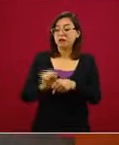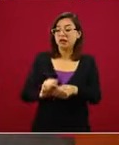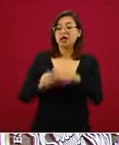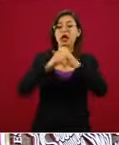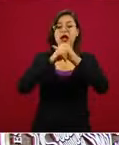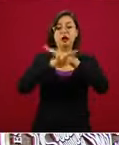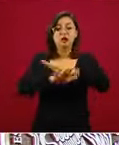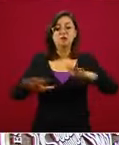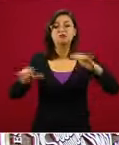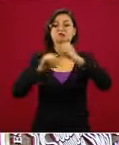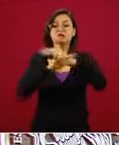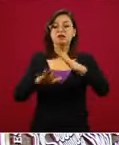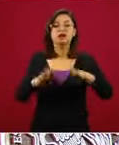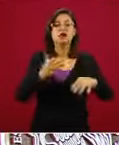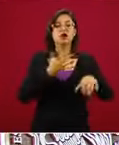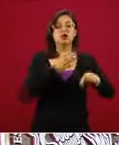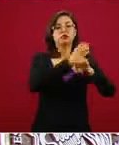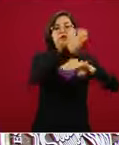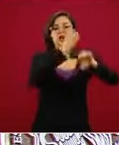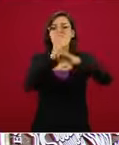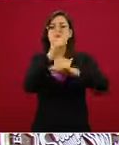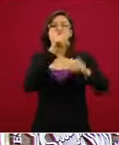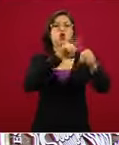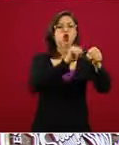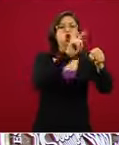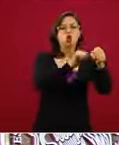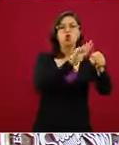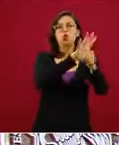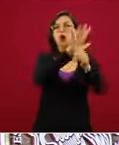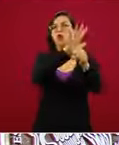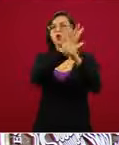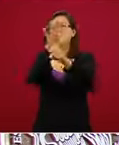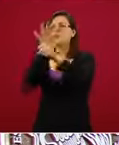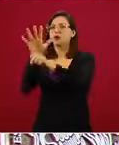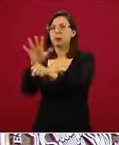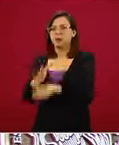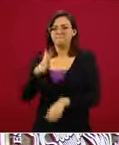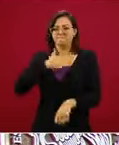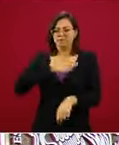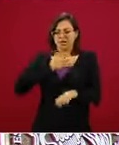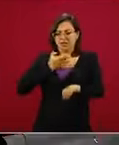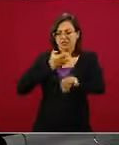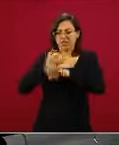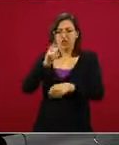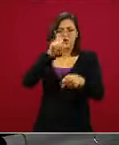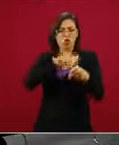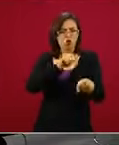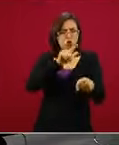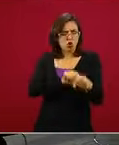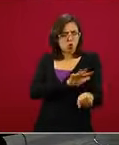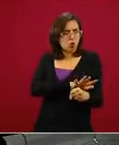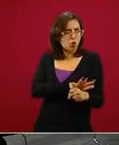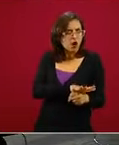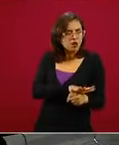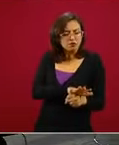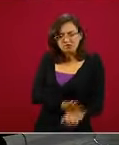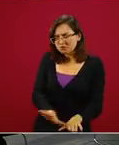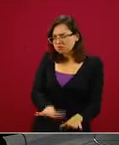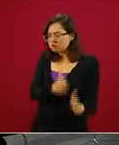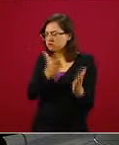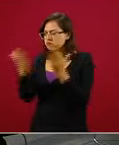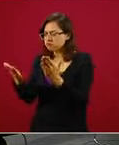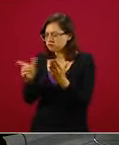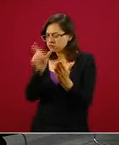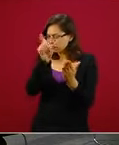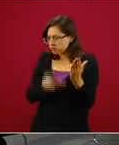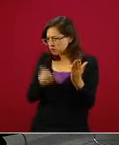está en qué color. Una vez que sepamos el color de nuestro estado, vamos al semáforo y sabemos